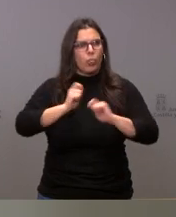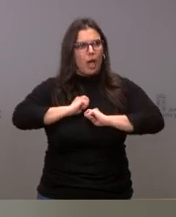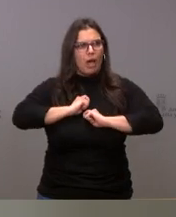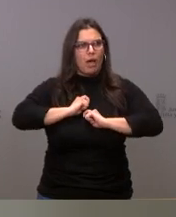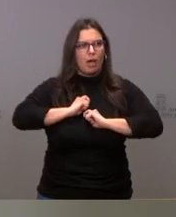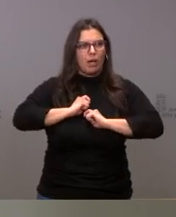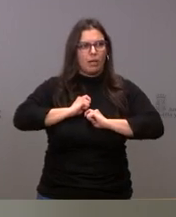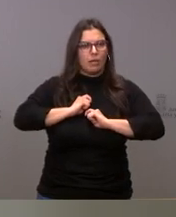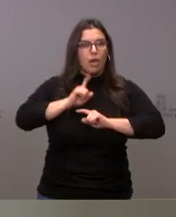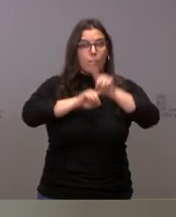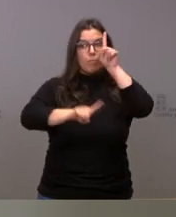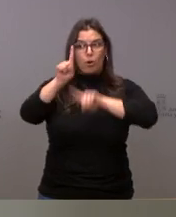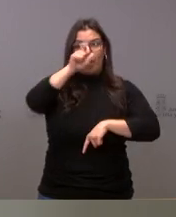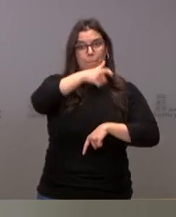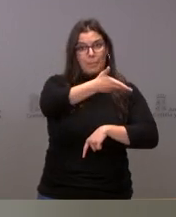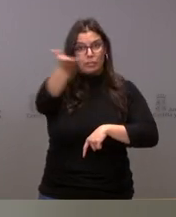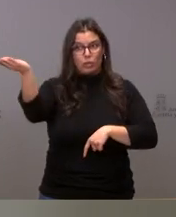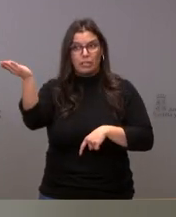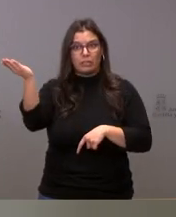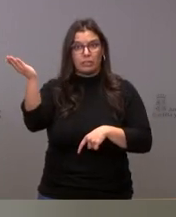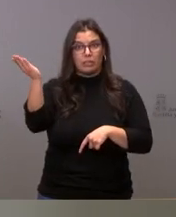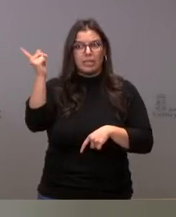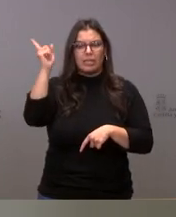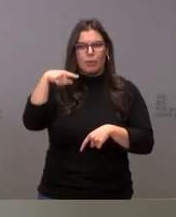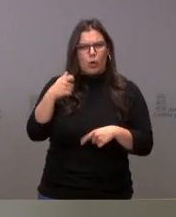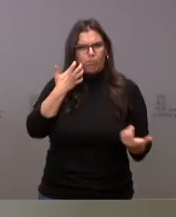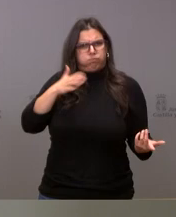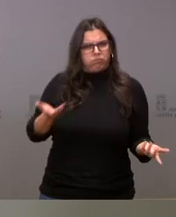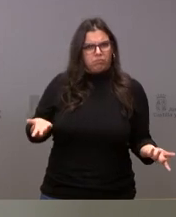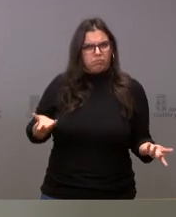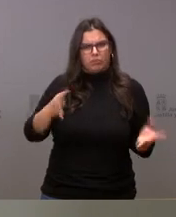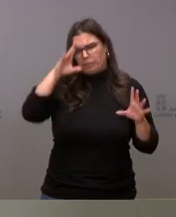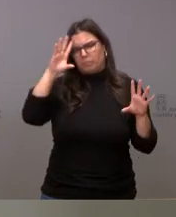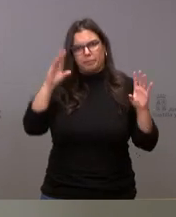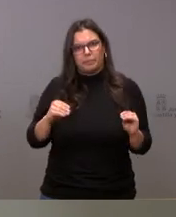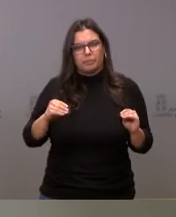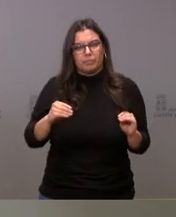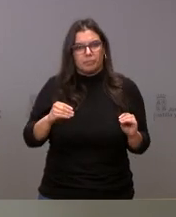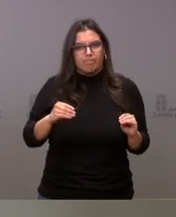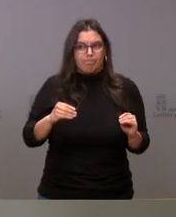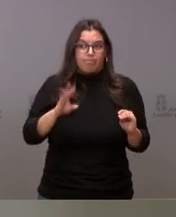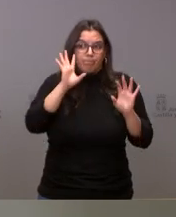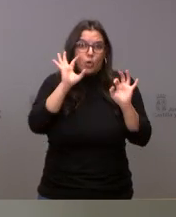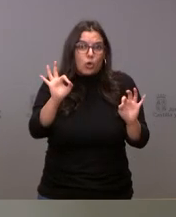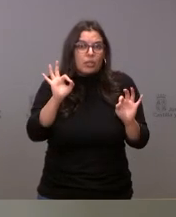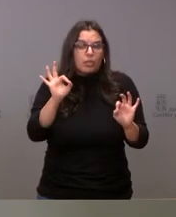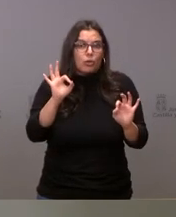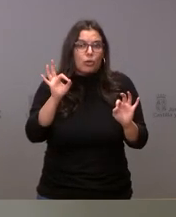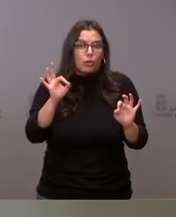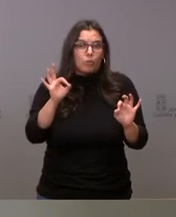Provoca problemas en la población y provoca extrañeza y, evidentemente, bueno, pues,